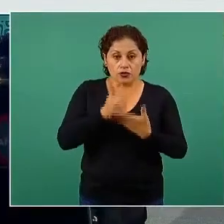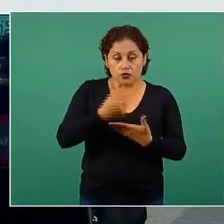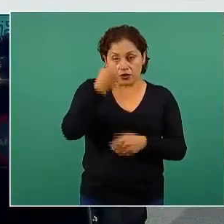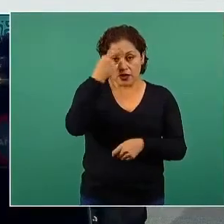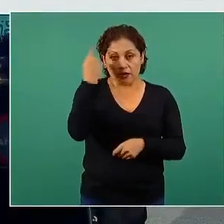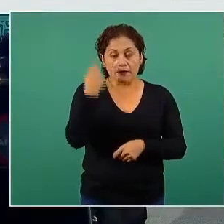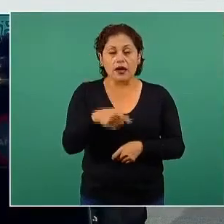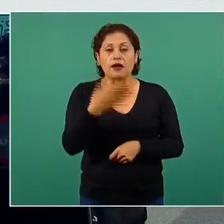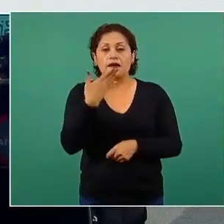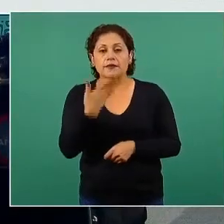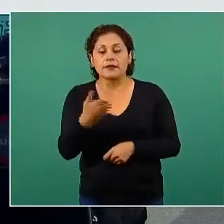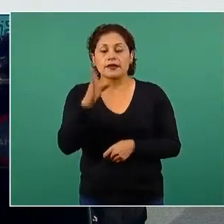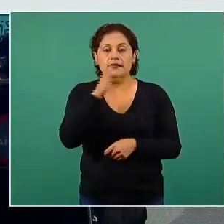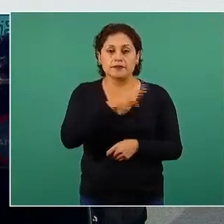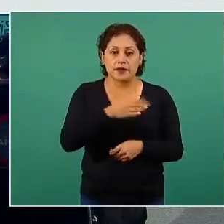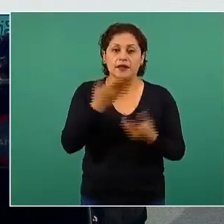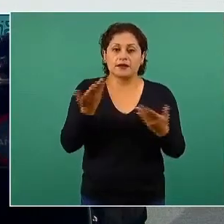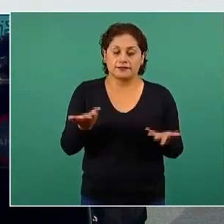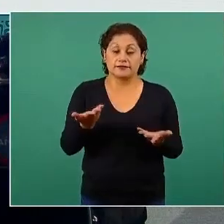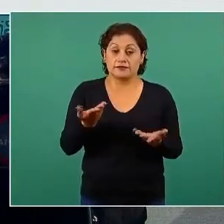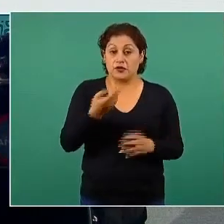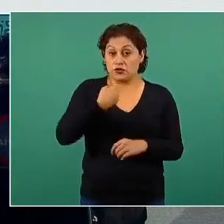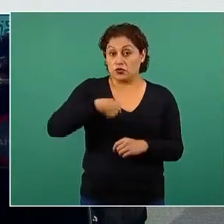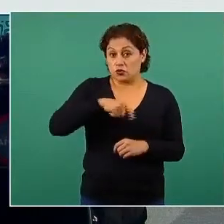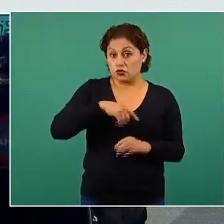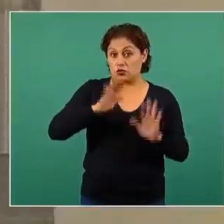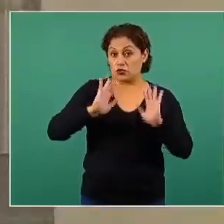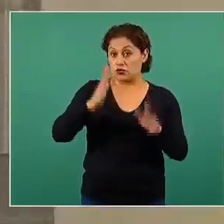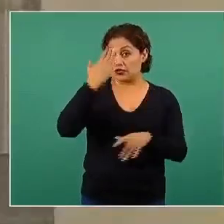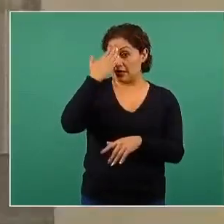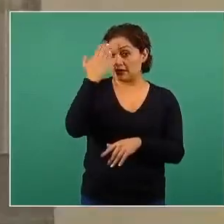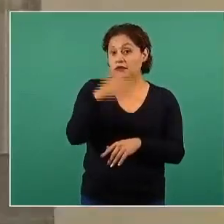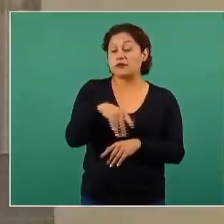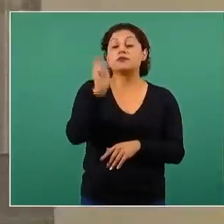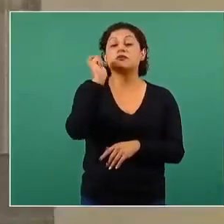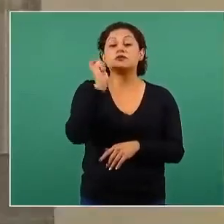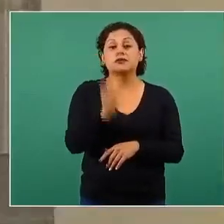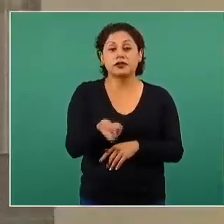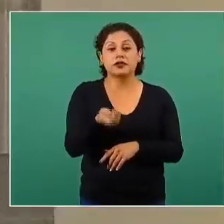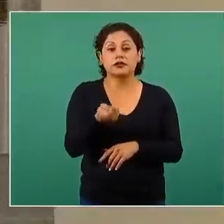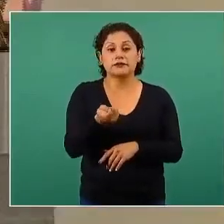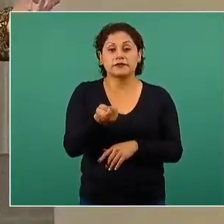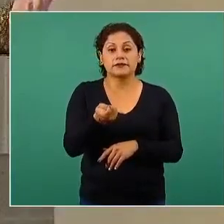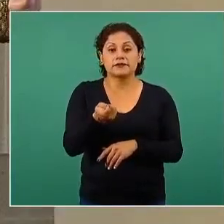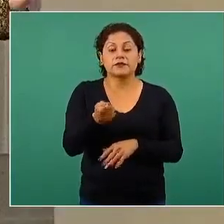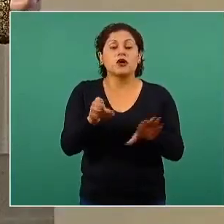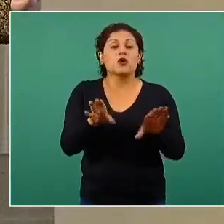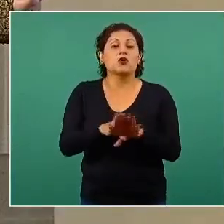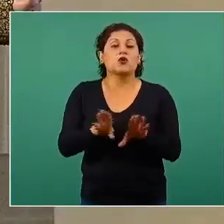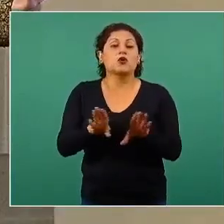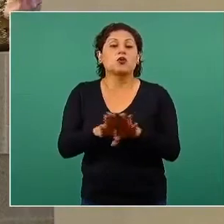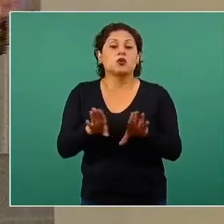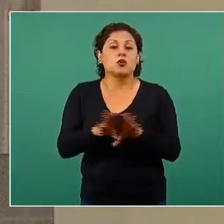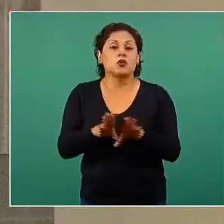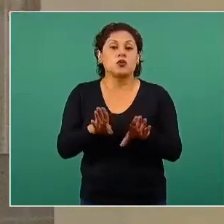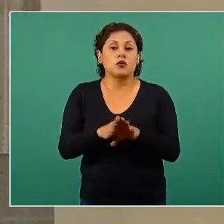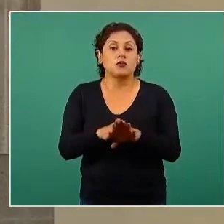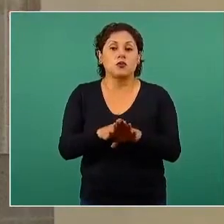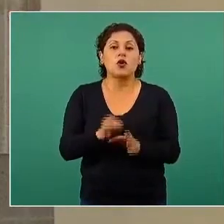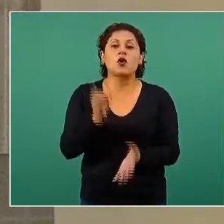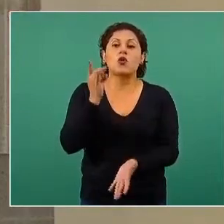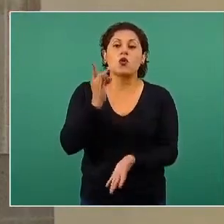que es muy importante y sabemos ahora, es que no basta con cumplir las recomendaciones de actividad física.